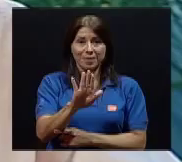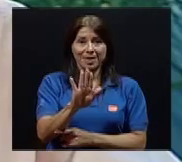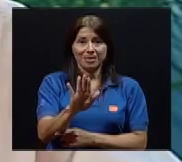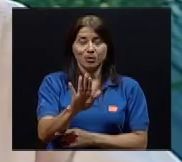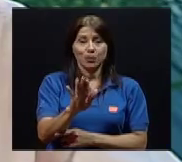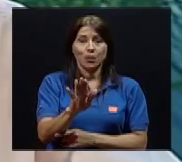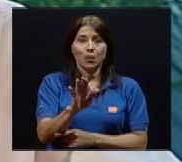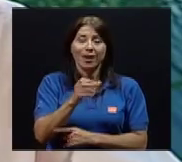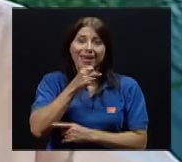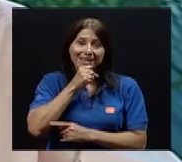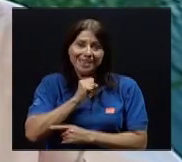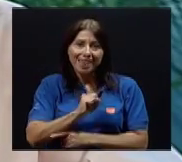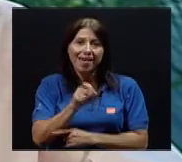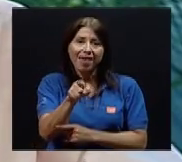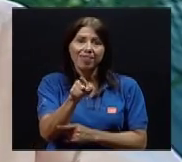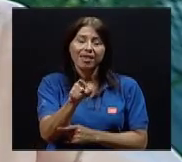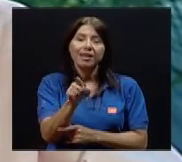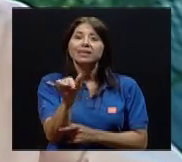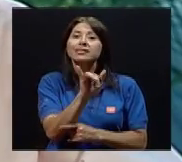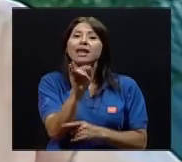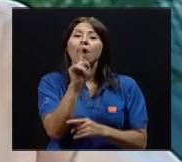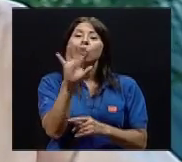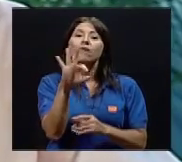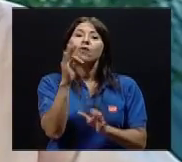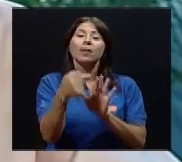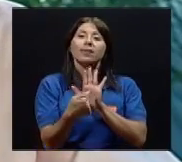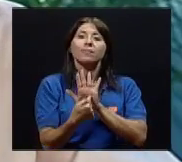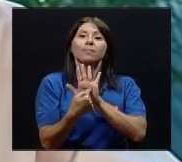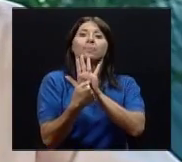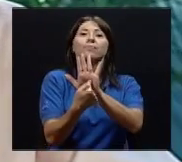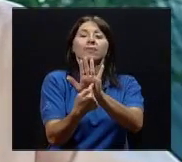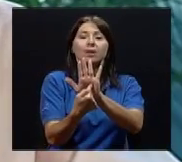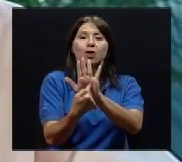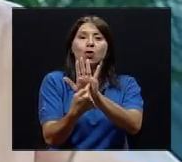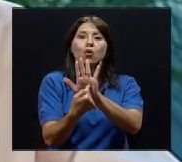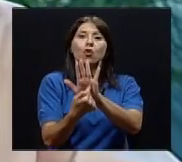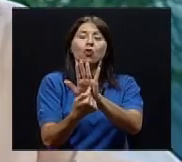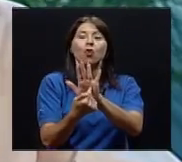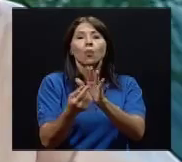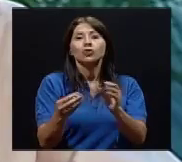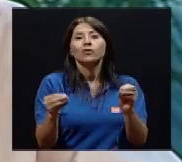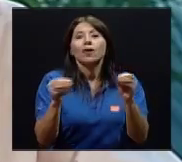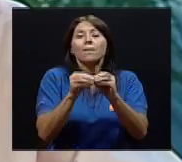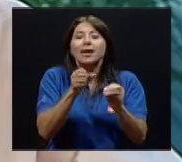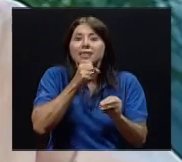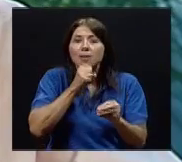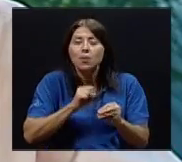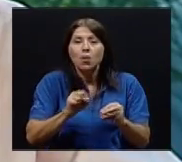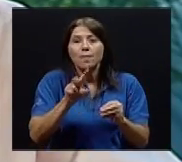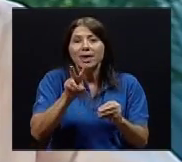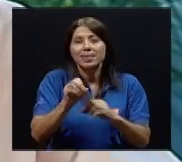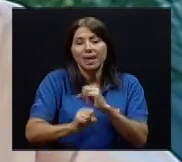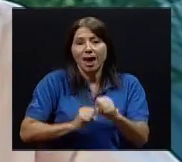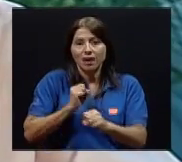pues su comportamiento en esta edad será reflejo de cuando su edad fuera